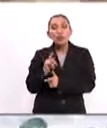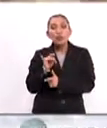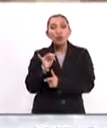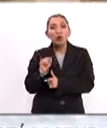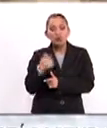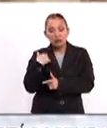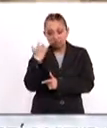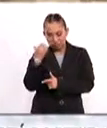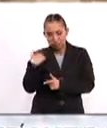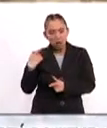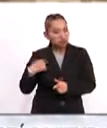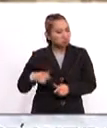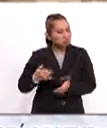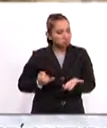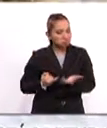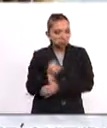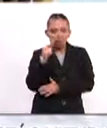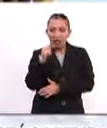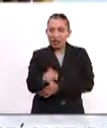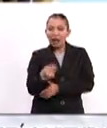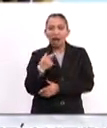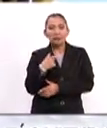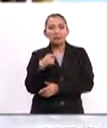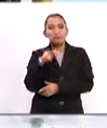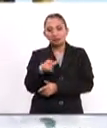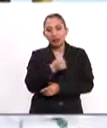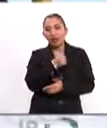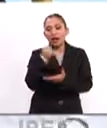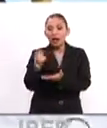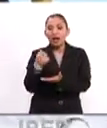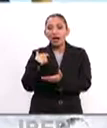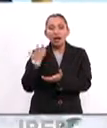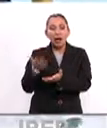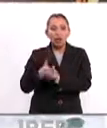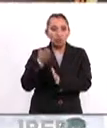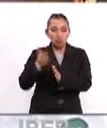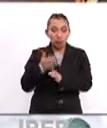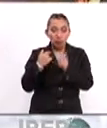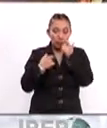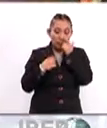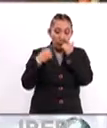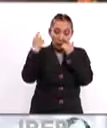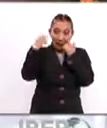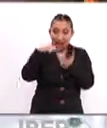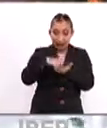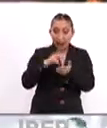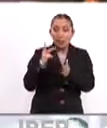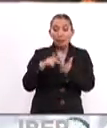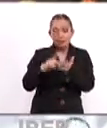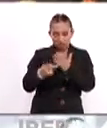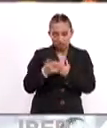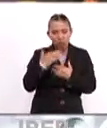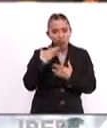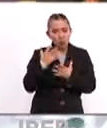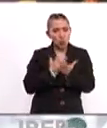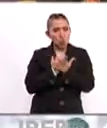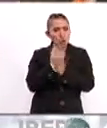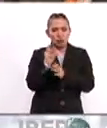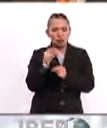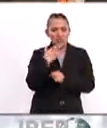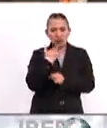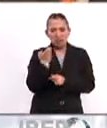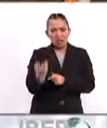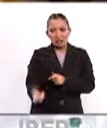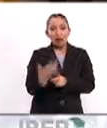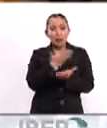están opuestos tajantemente a entregarle el dinero al muro al señor Trump porque consideran que es un proyecto oneroso e ineficiente.